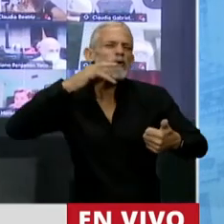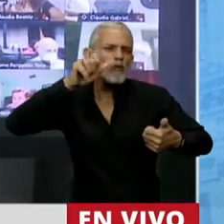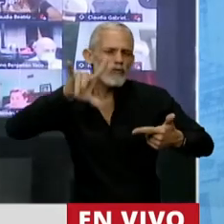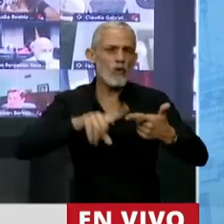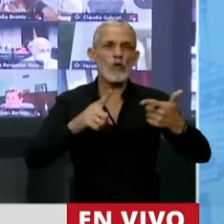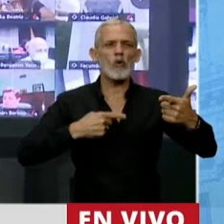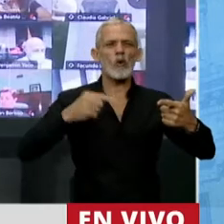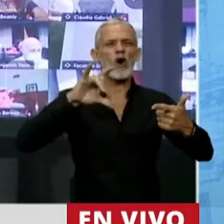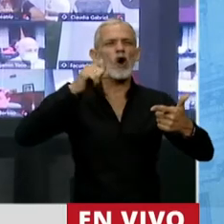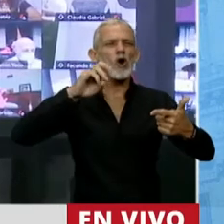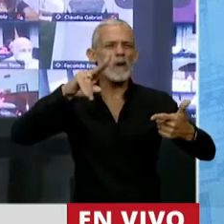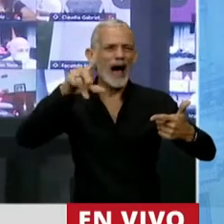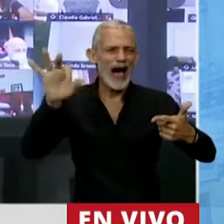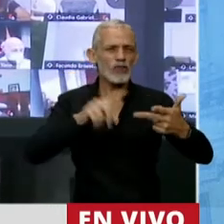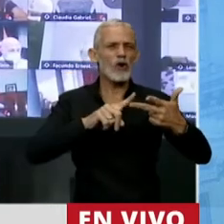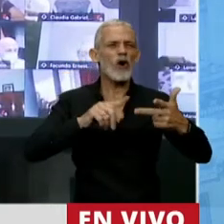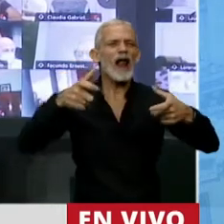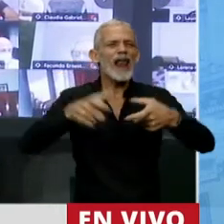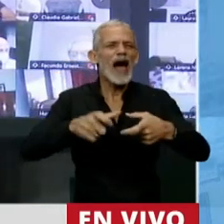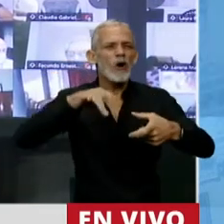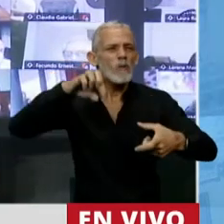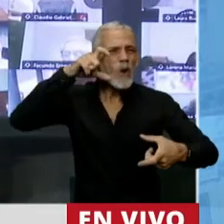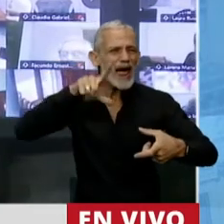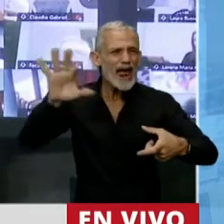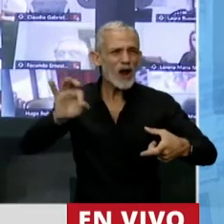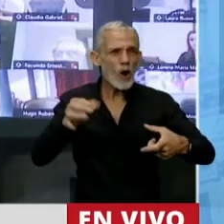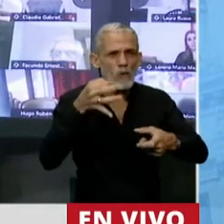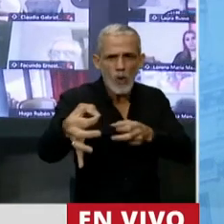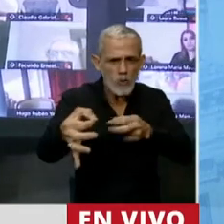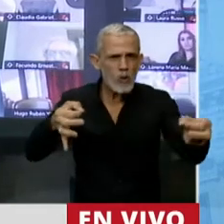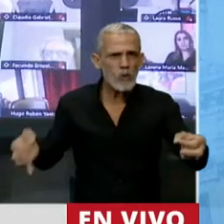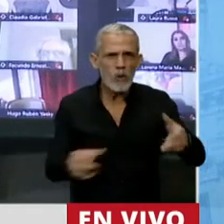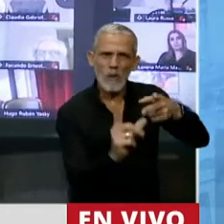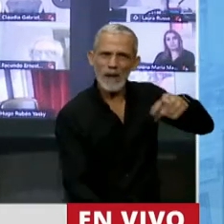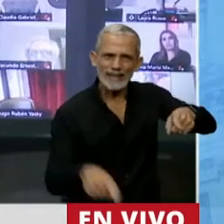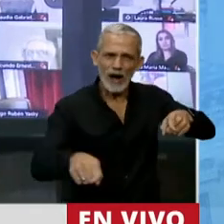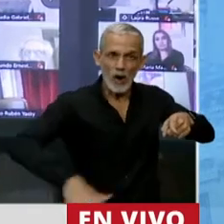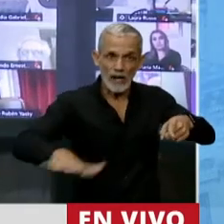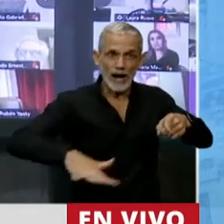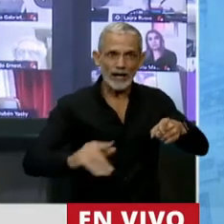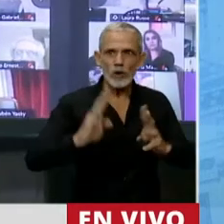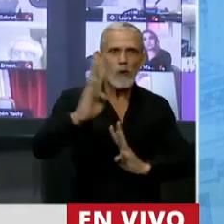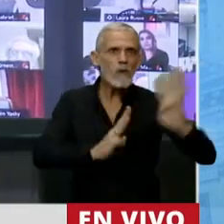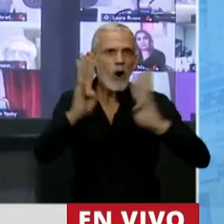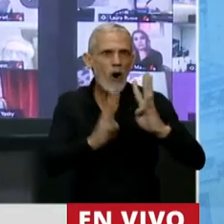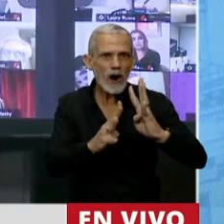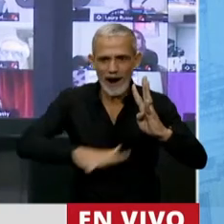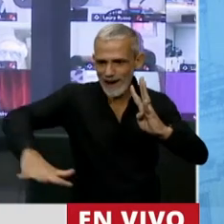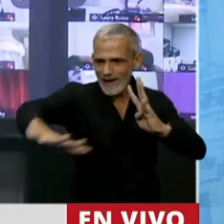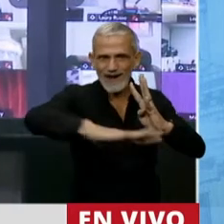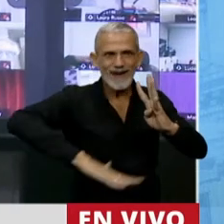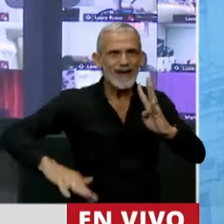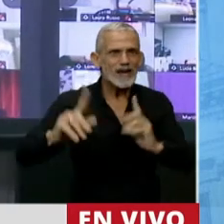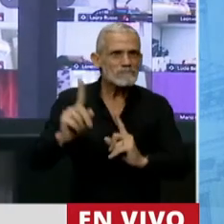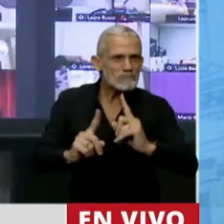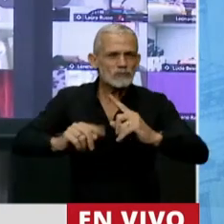conocen Corcovado, conocen Lagopuelo y tantos otros municipios que conviven con el bosque y con